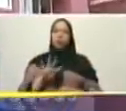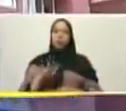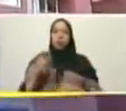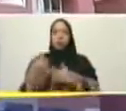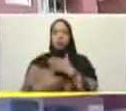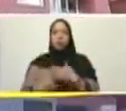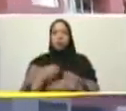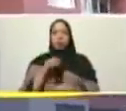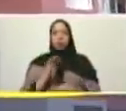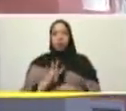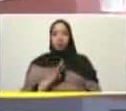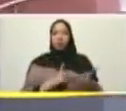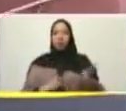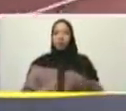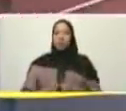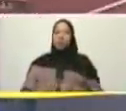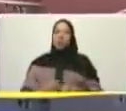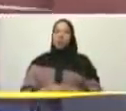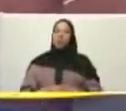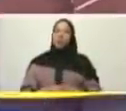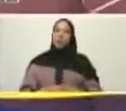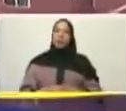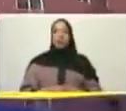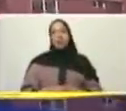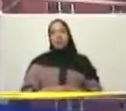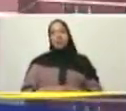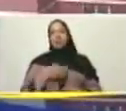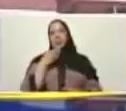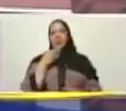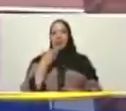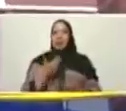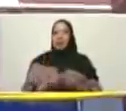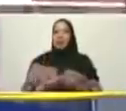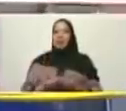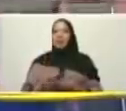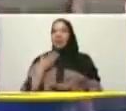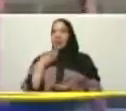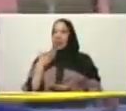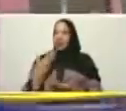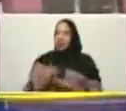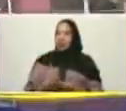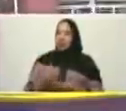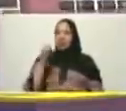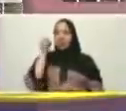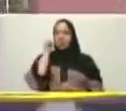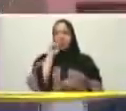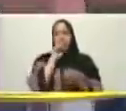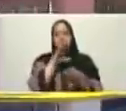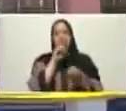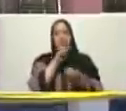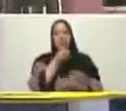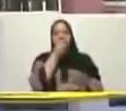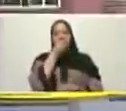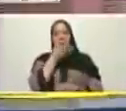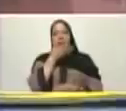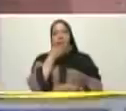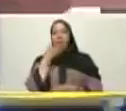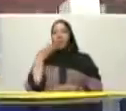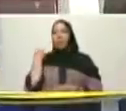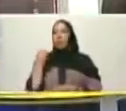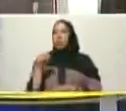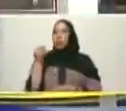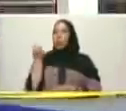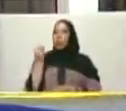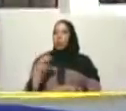gracias mi presidente gracias Miguel que bonito mensaje para la juventud pero aquí